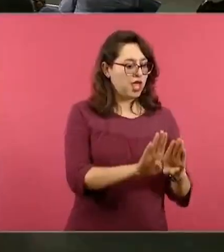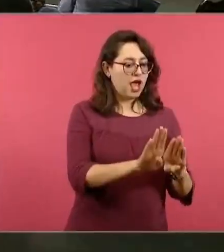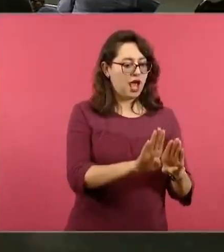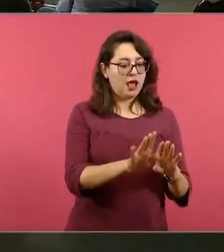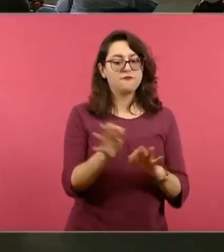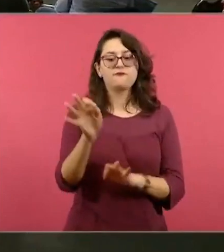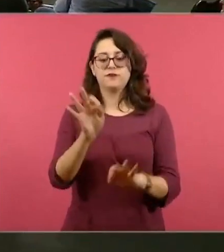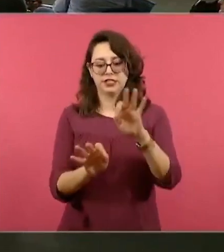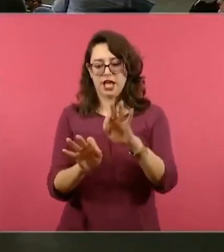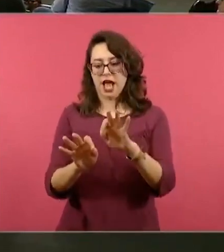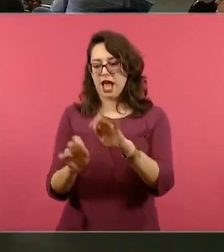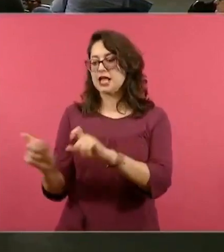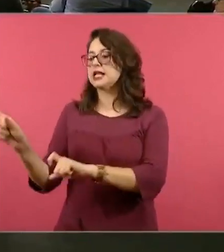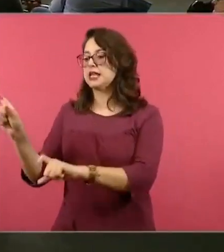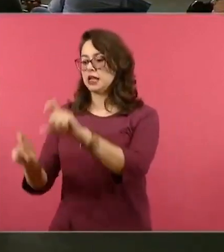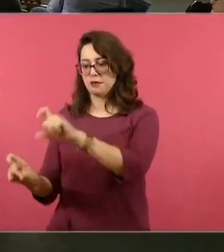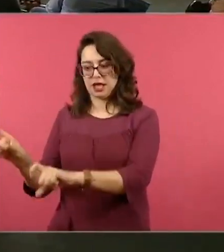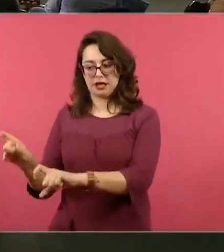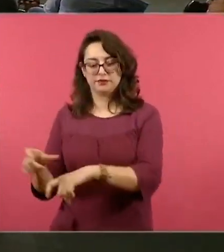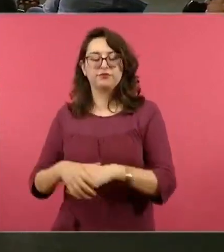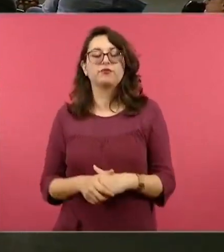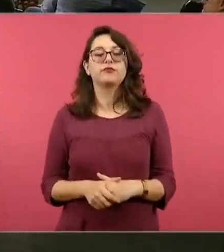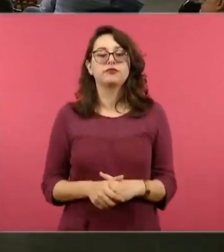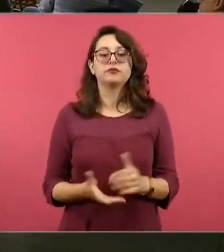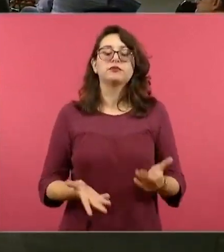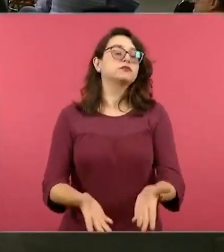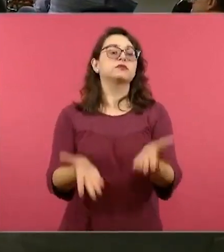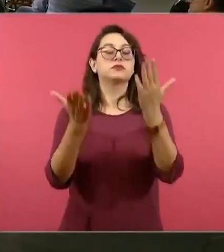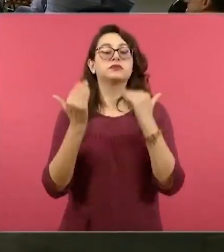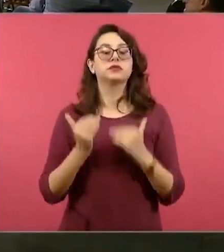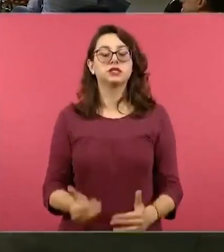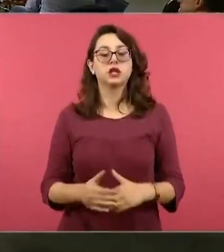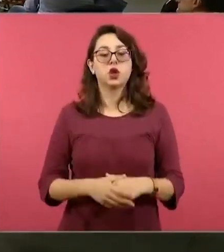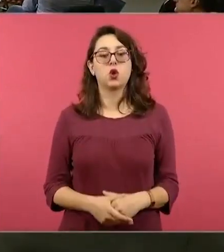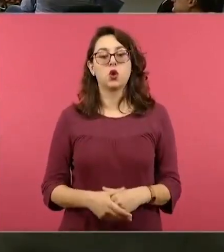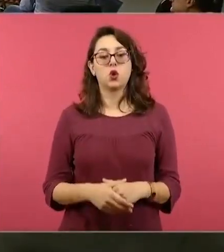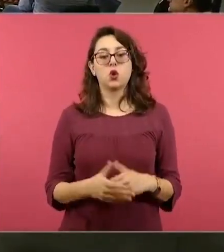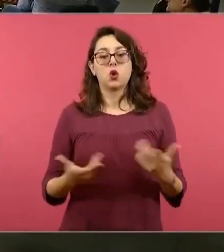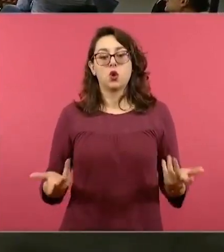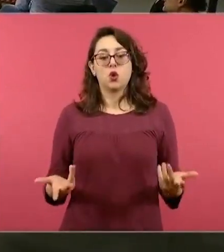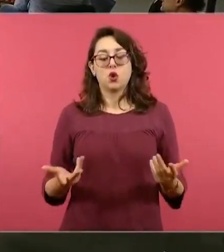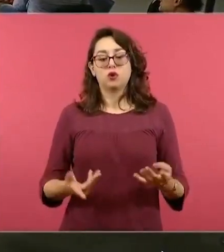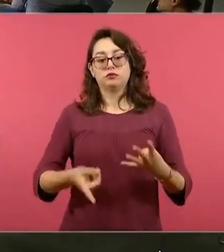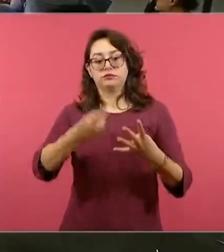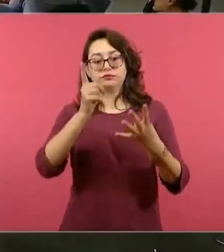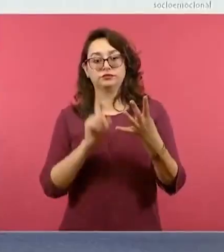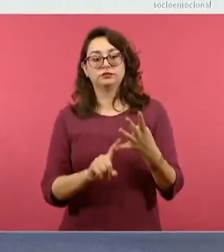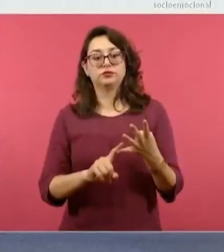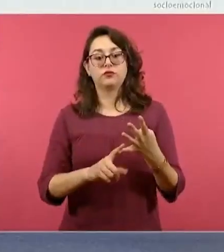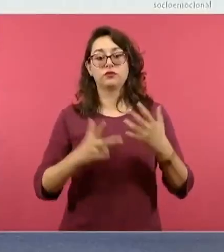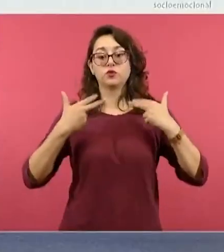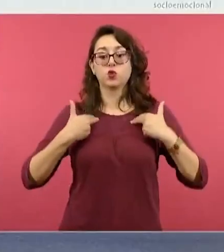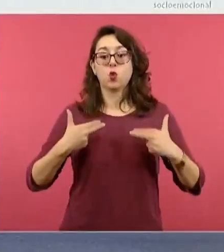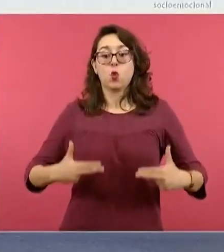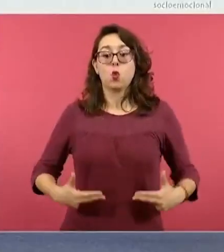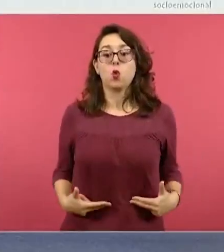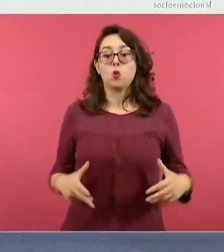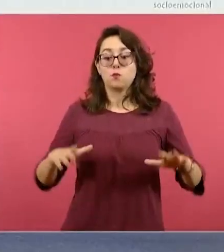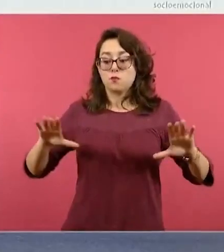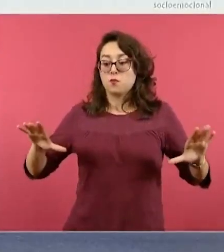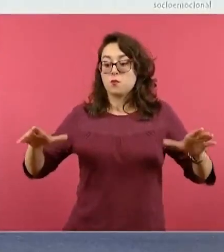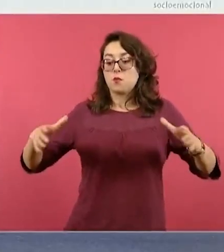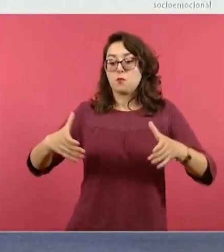La siguiente, el siguiente campo formativo es del humano y lo comunitario. Aquí vamos a encontrar artículos